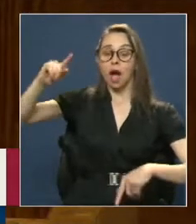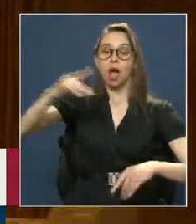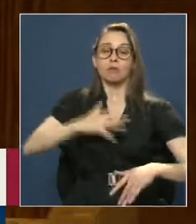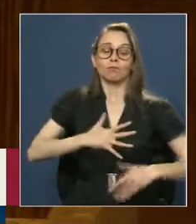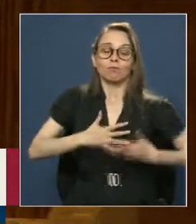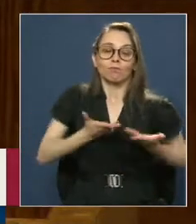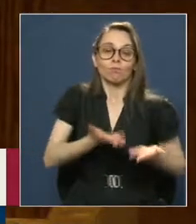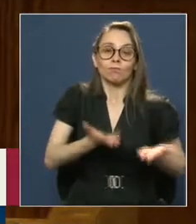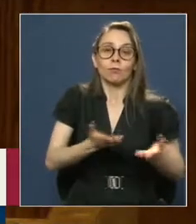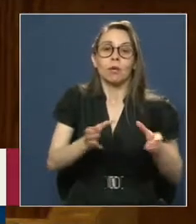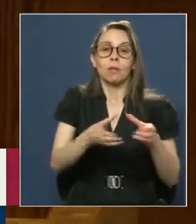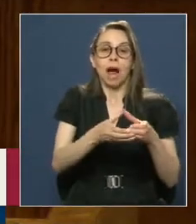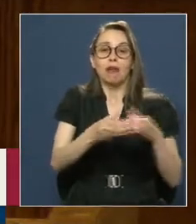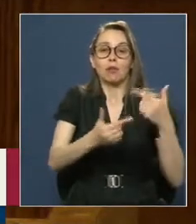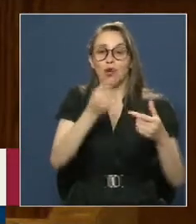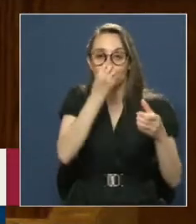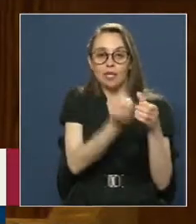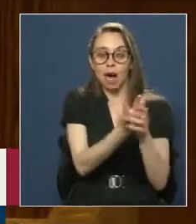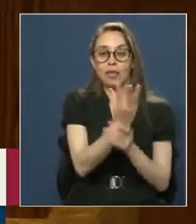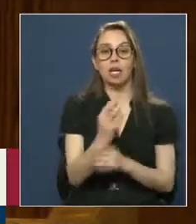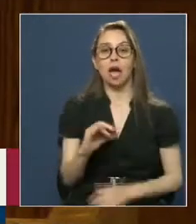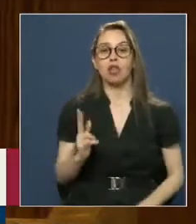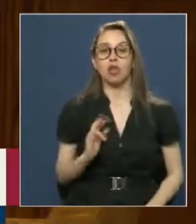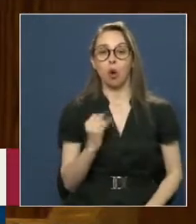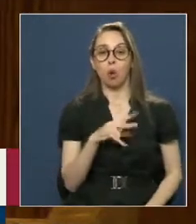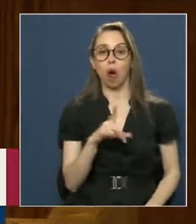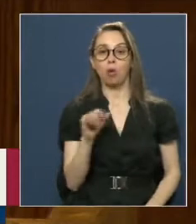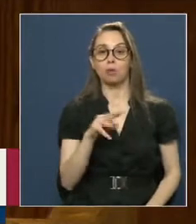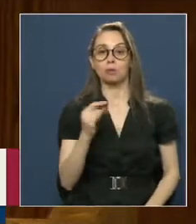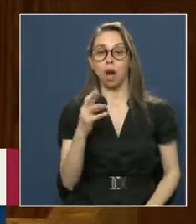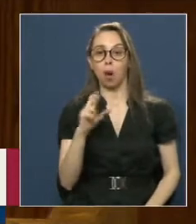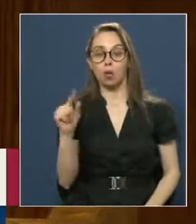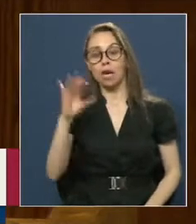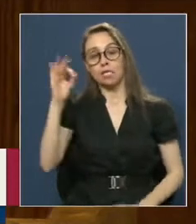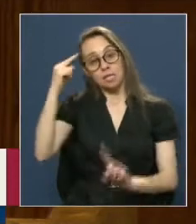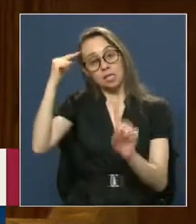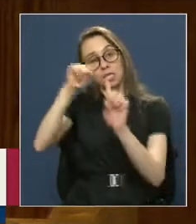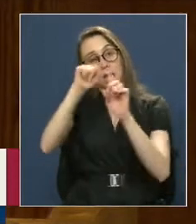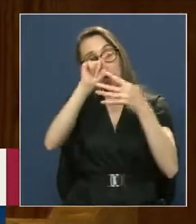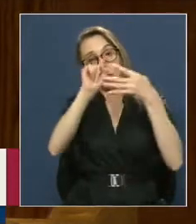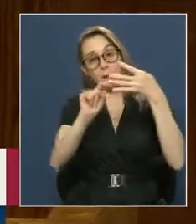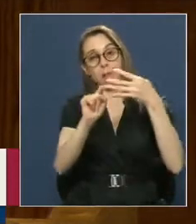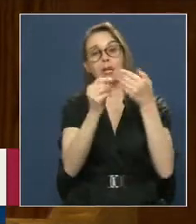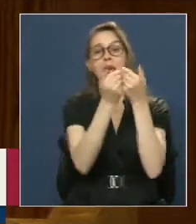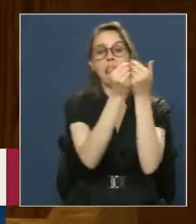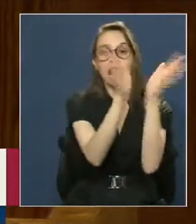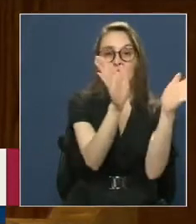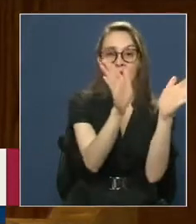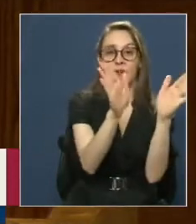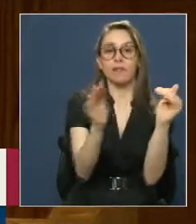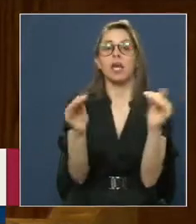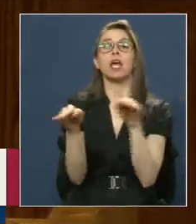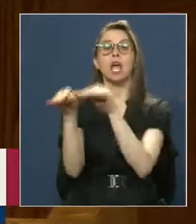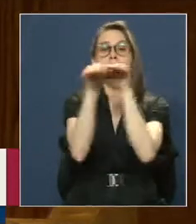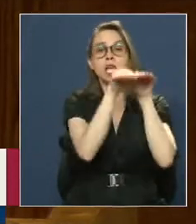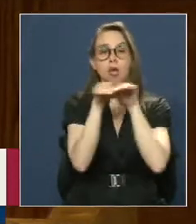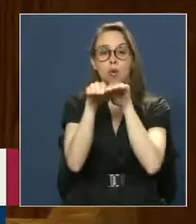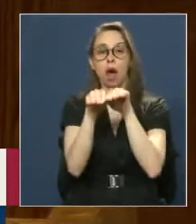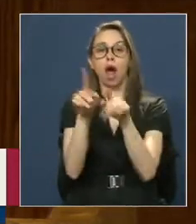Don Juan Luis Maurás siempre abrazó los principios De libertad, igualdad,